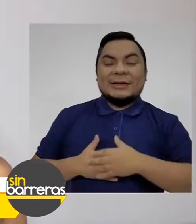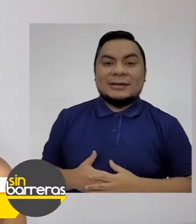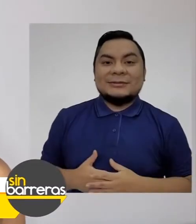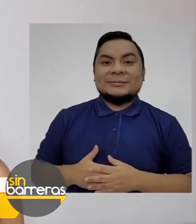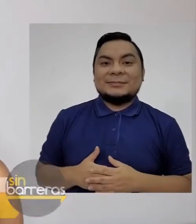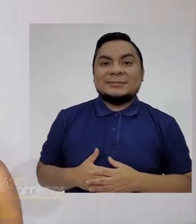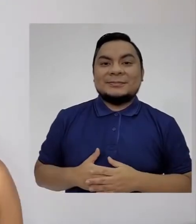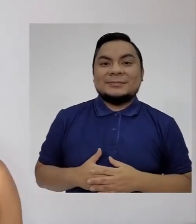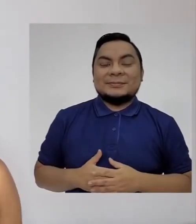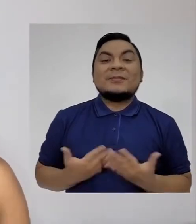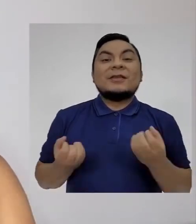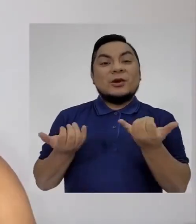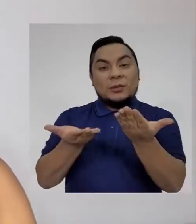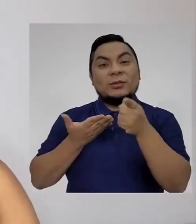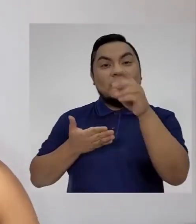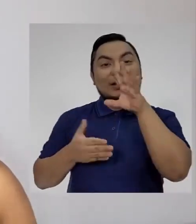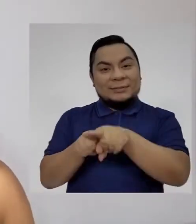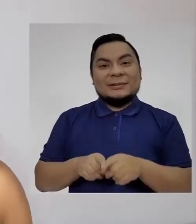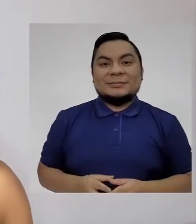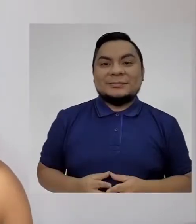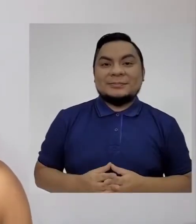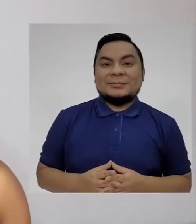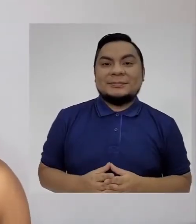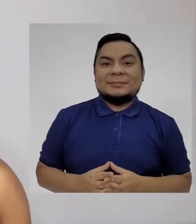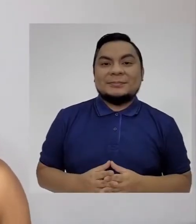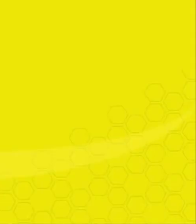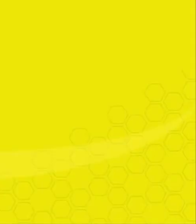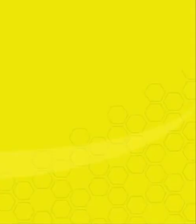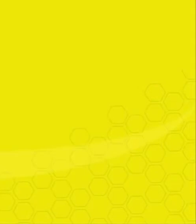discapacidad. Ahora te invito a que tú también lo digas.